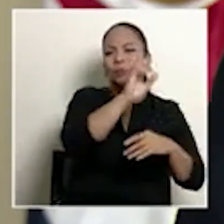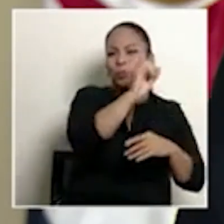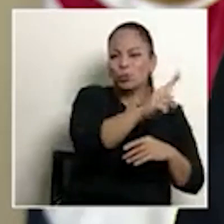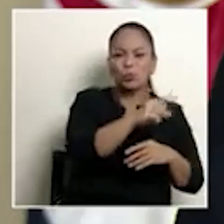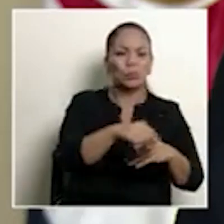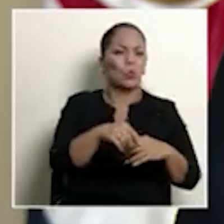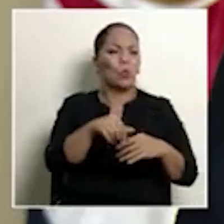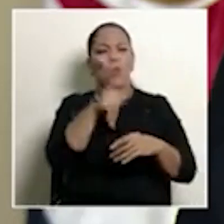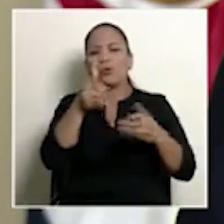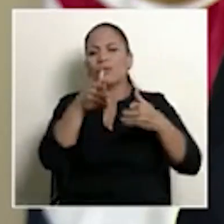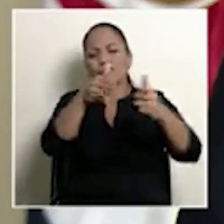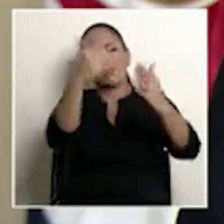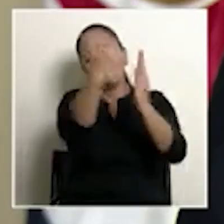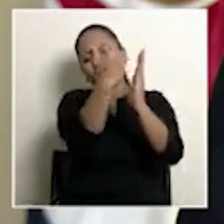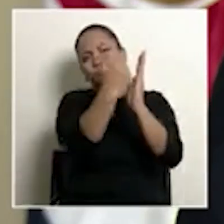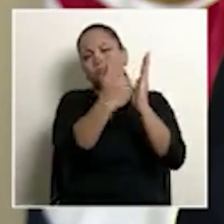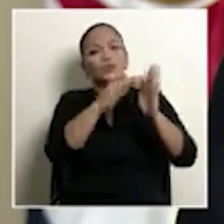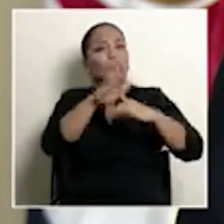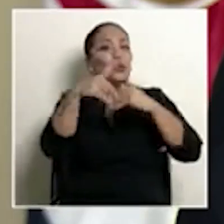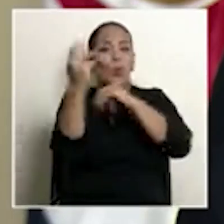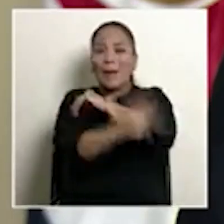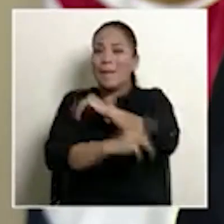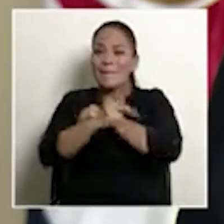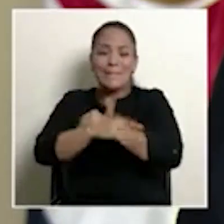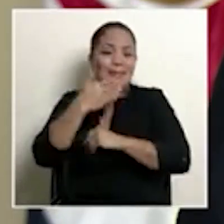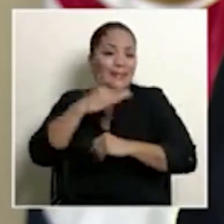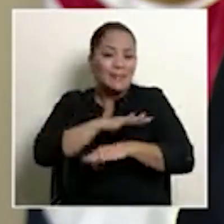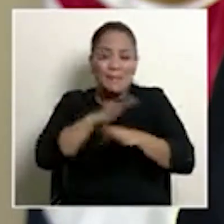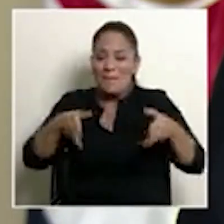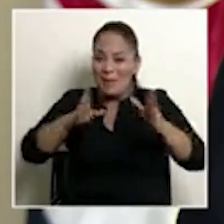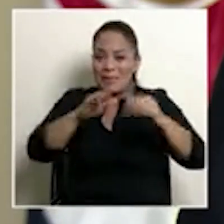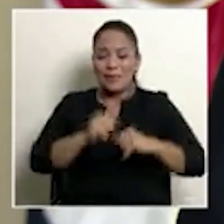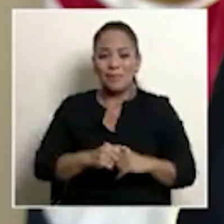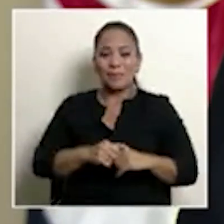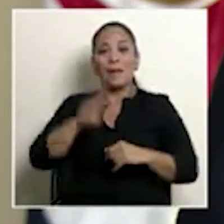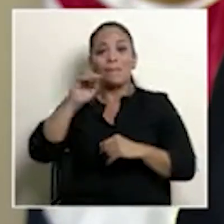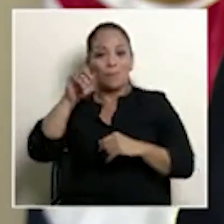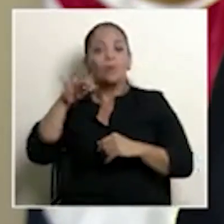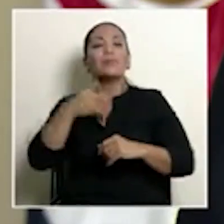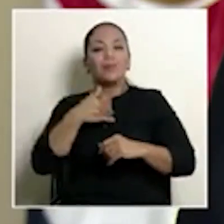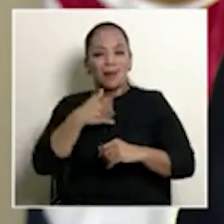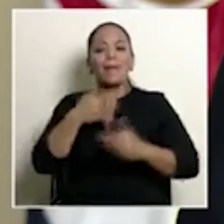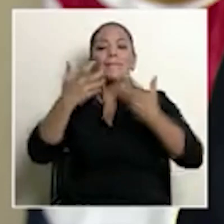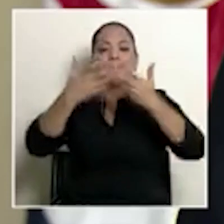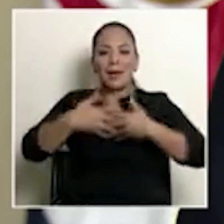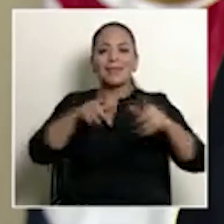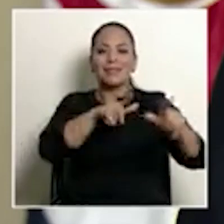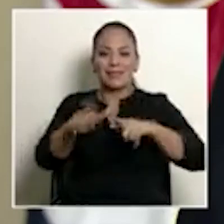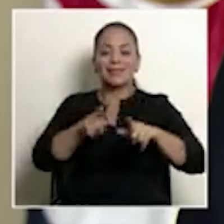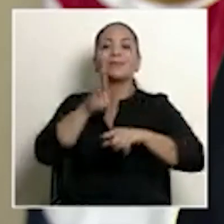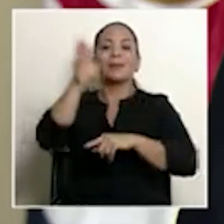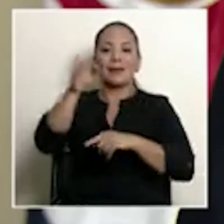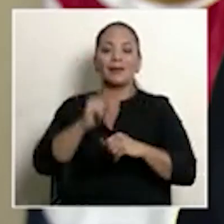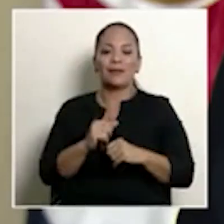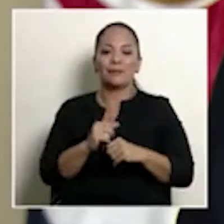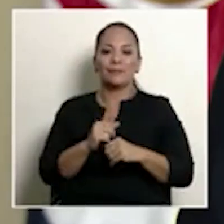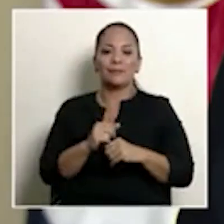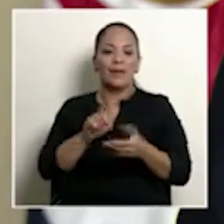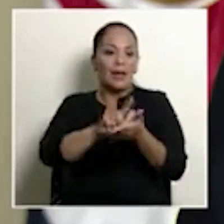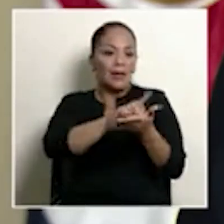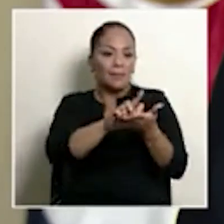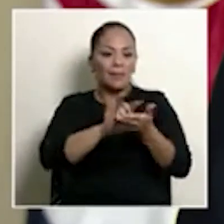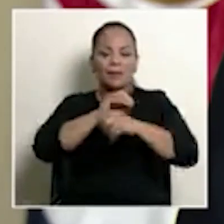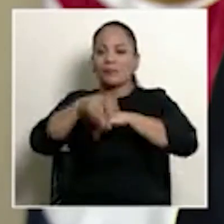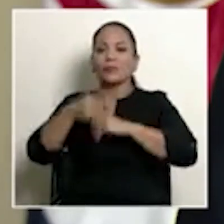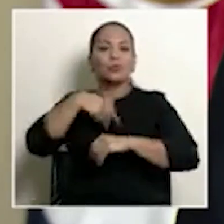problemas, y ahí puedo seguir con la lista, es todo el país. Obras Públicas tiene maquinaria lista para ir a limpiar, estamos moviendo